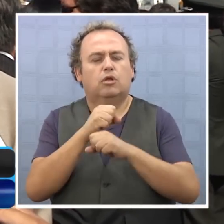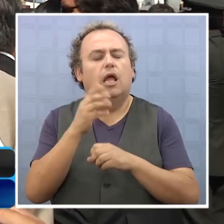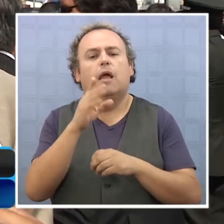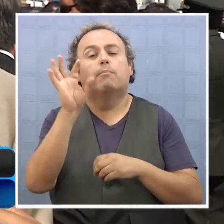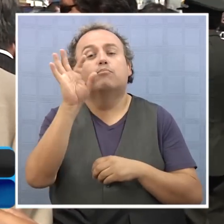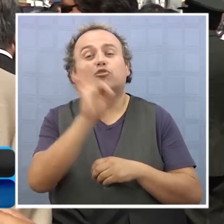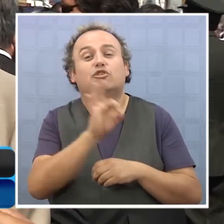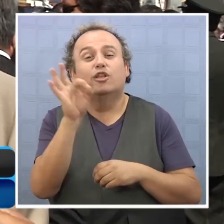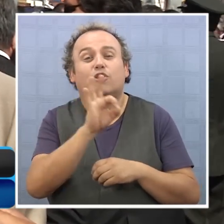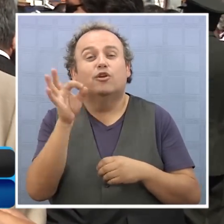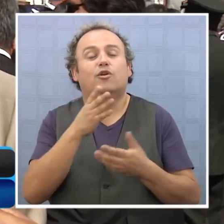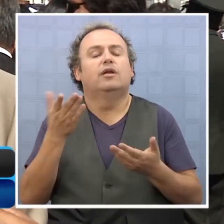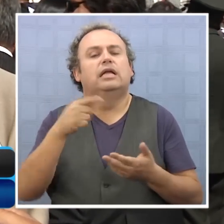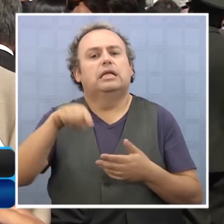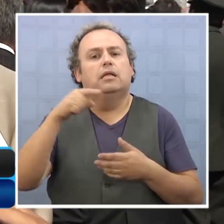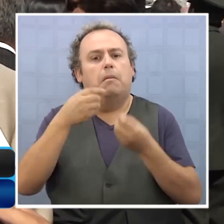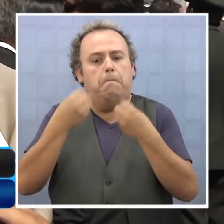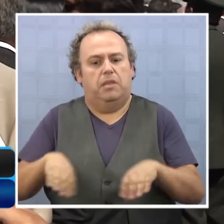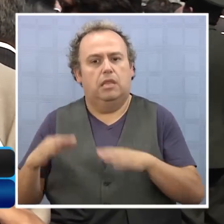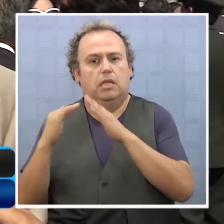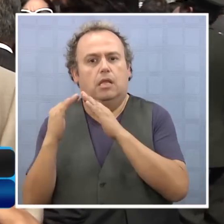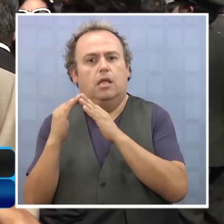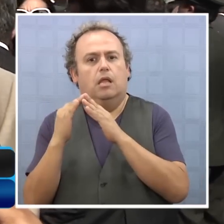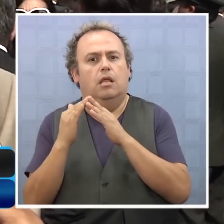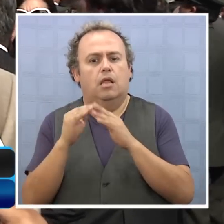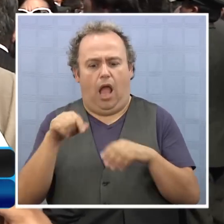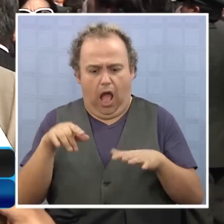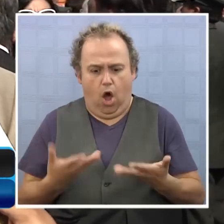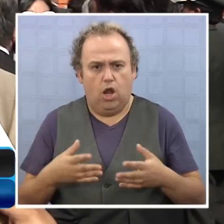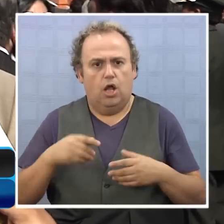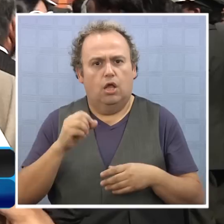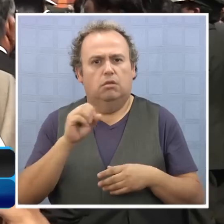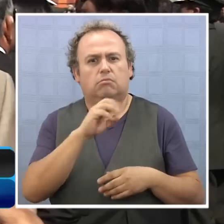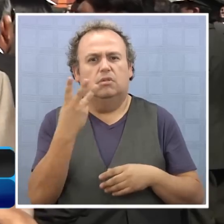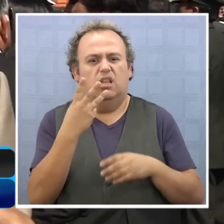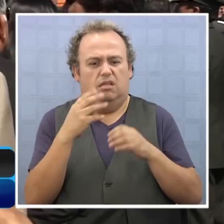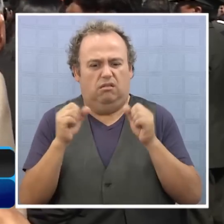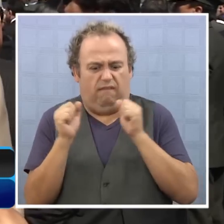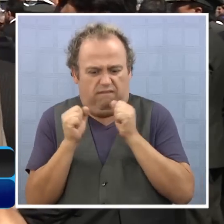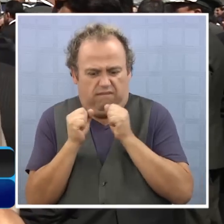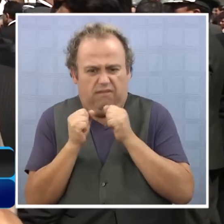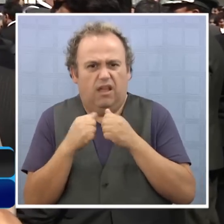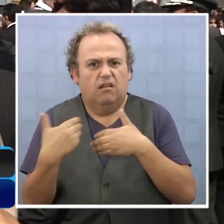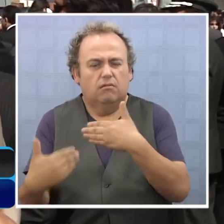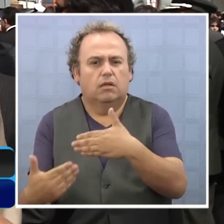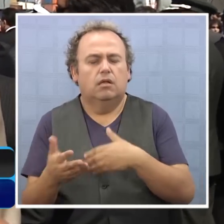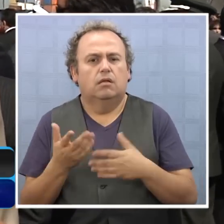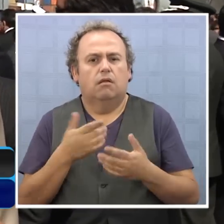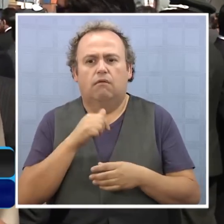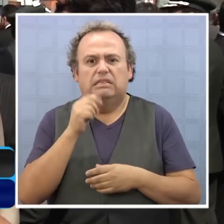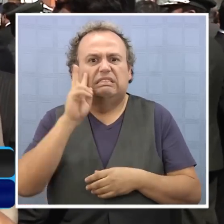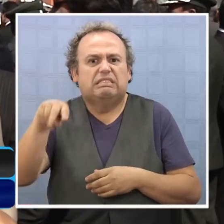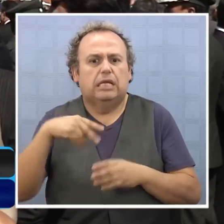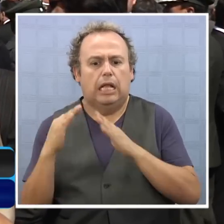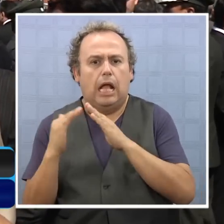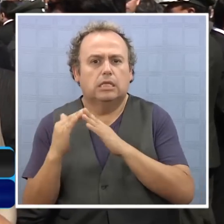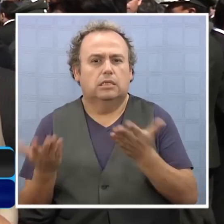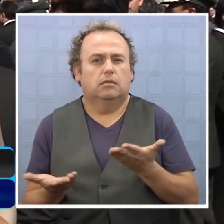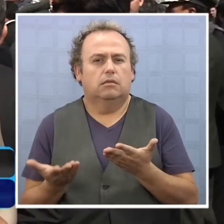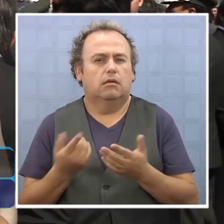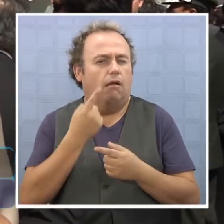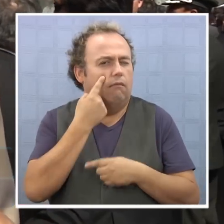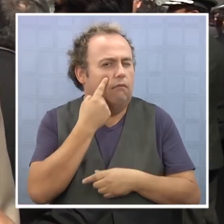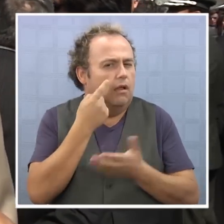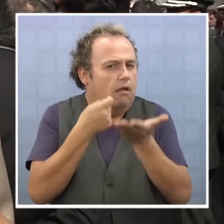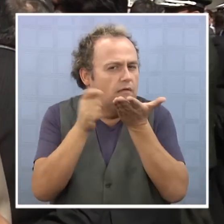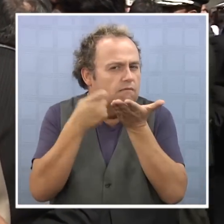de la gente que perdió su casa va a pasar un tercer invierno sin su casa en una vivienda de emergencia. Entonces yo creo que aquí hay que